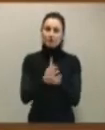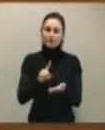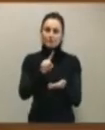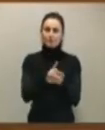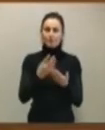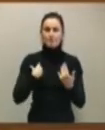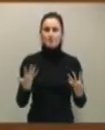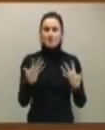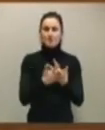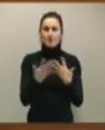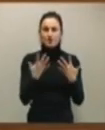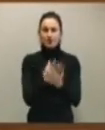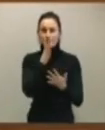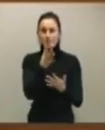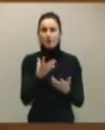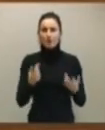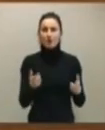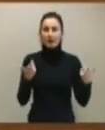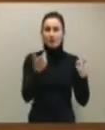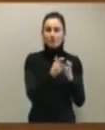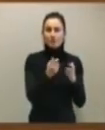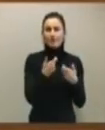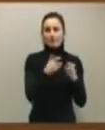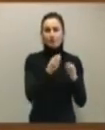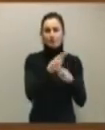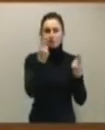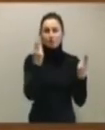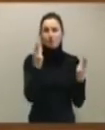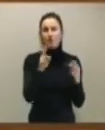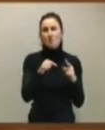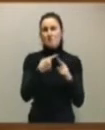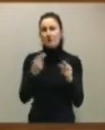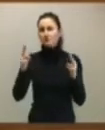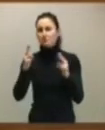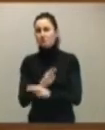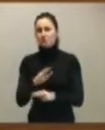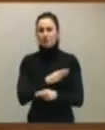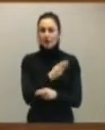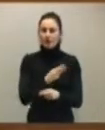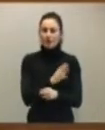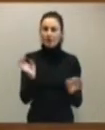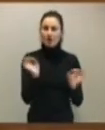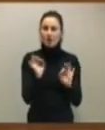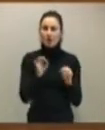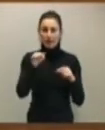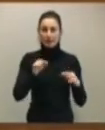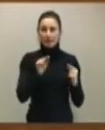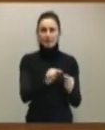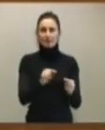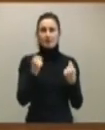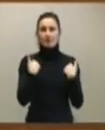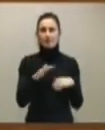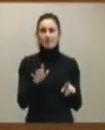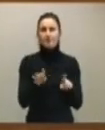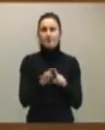una mezcla entre reducción del sector público con su presión de la Procuraduría o, como se ha discutido aquí también, su presión